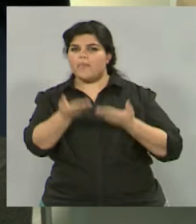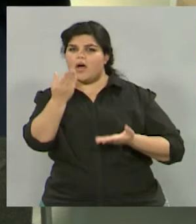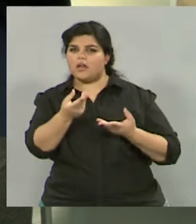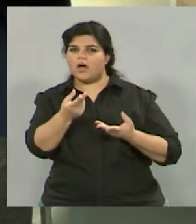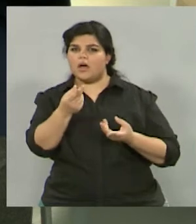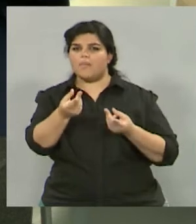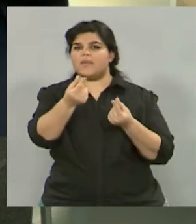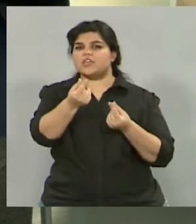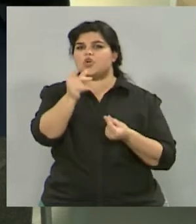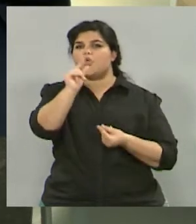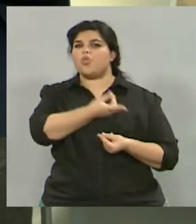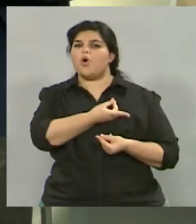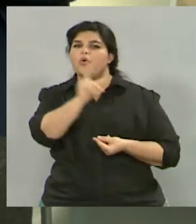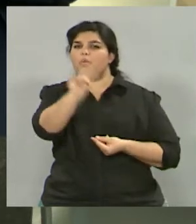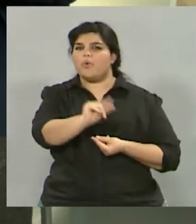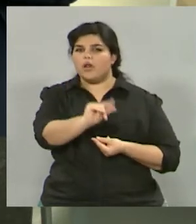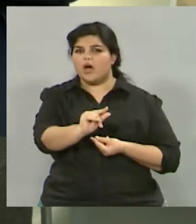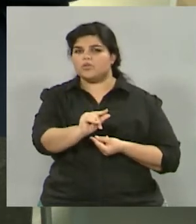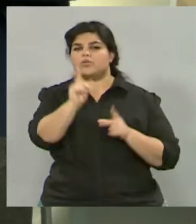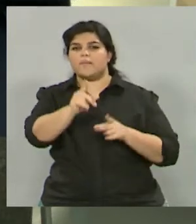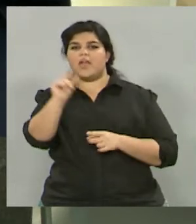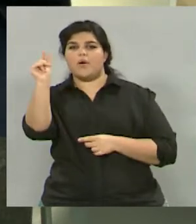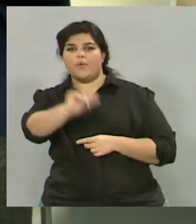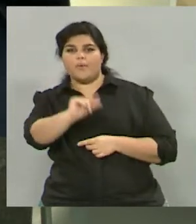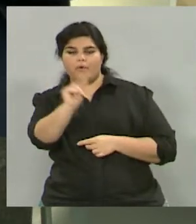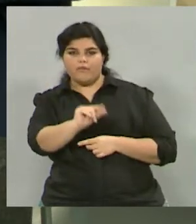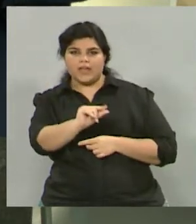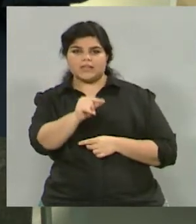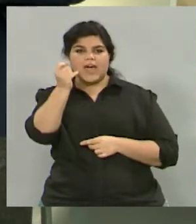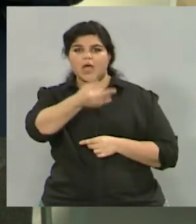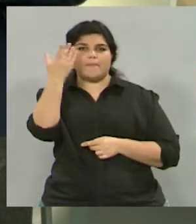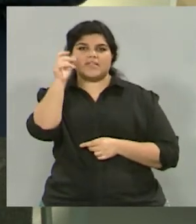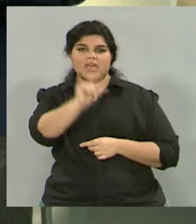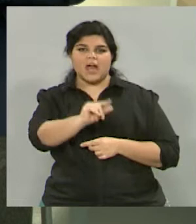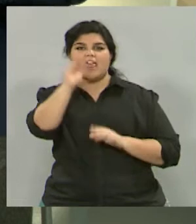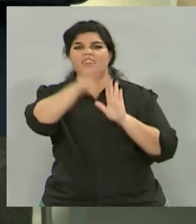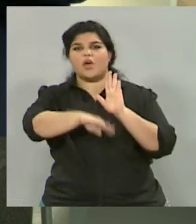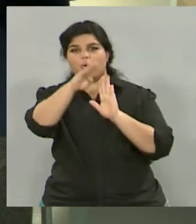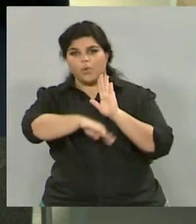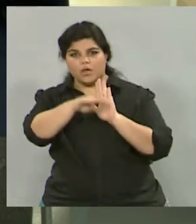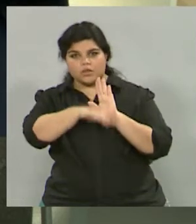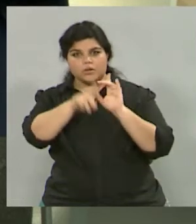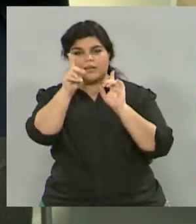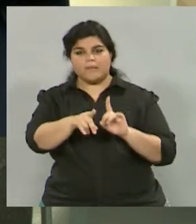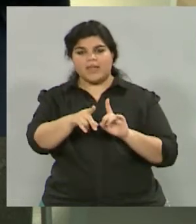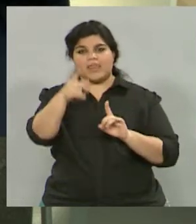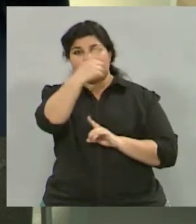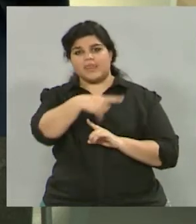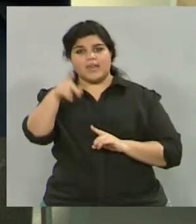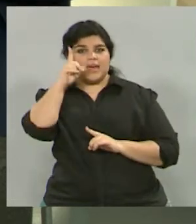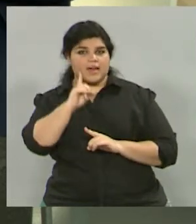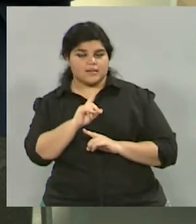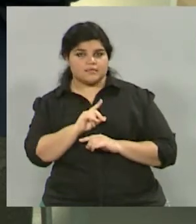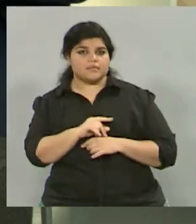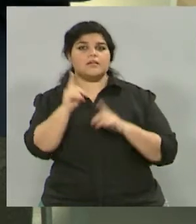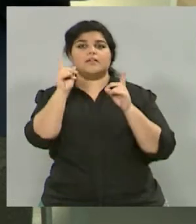buscar los lugares determinados, buscar las ofertas, las promociones especiales, los descuentos que hay de los distintos días de la semana y desde